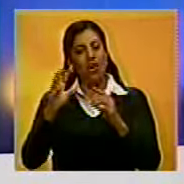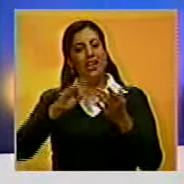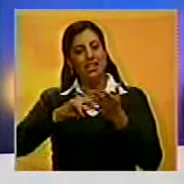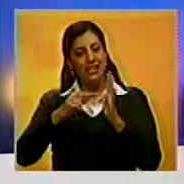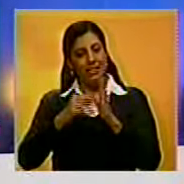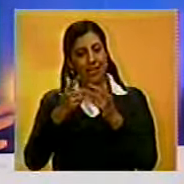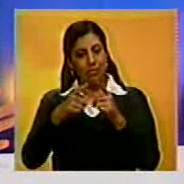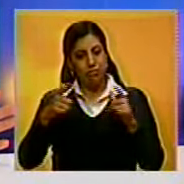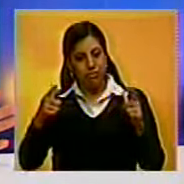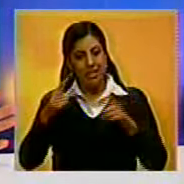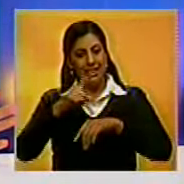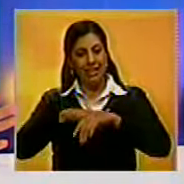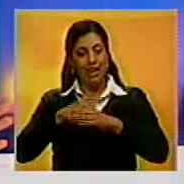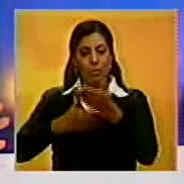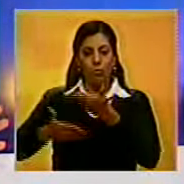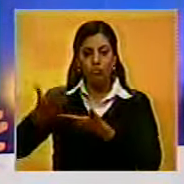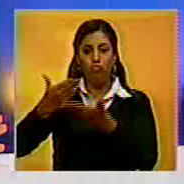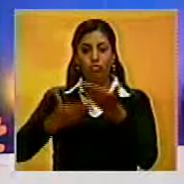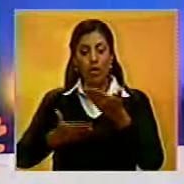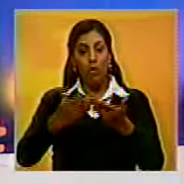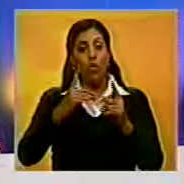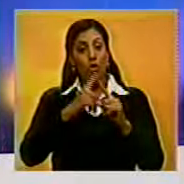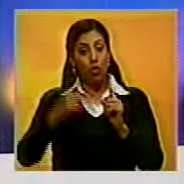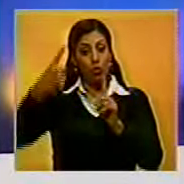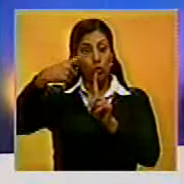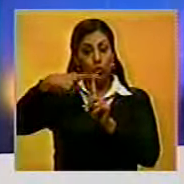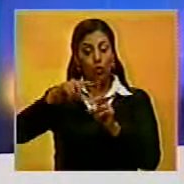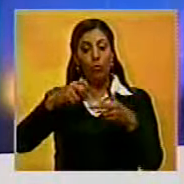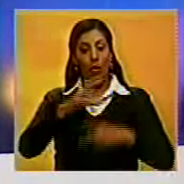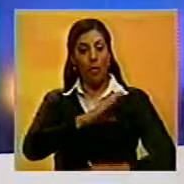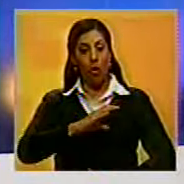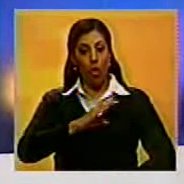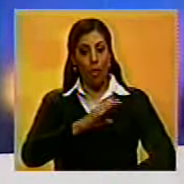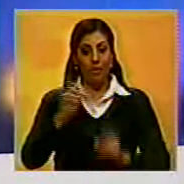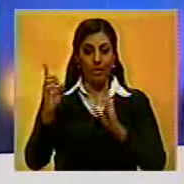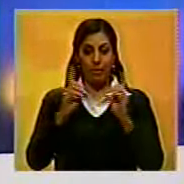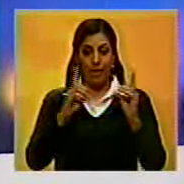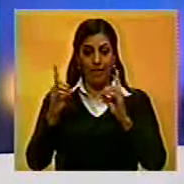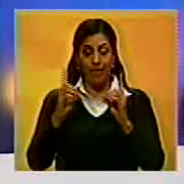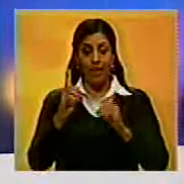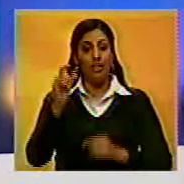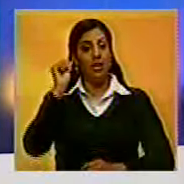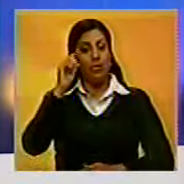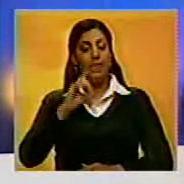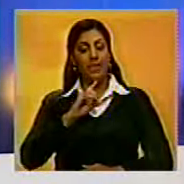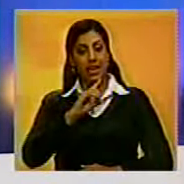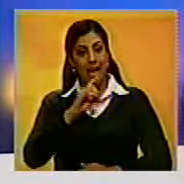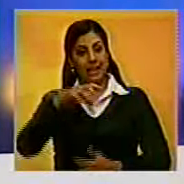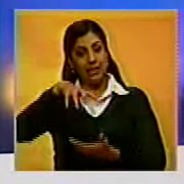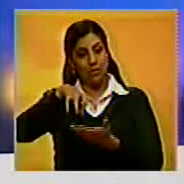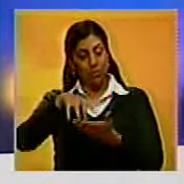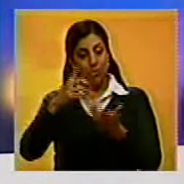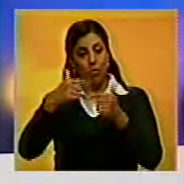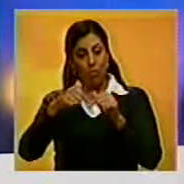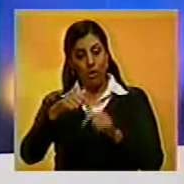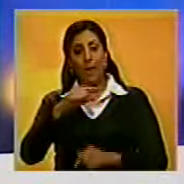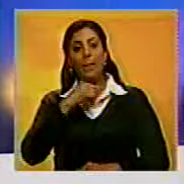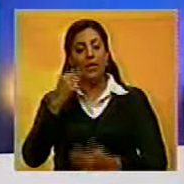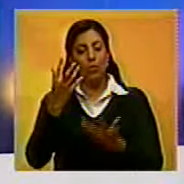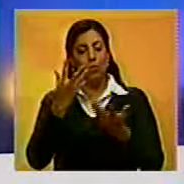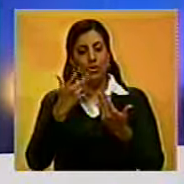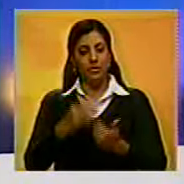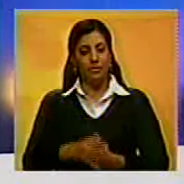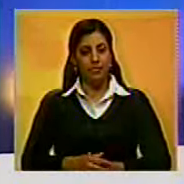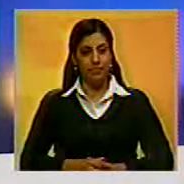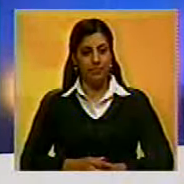contempla la ampliación del tiempo de negociación y la suma de nuevas comisiones para el debate. Diana Martínez, desde la nunciatura apostólica, tiene los